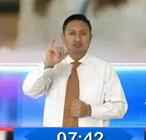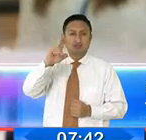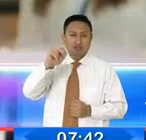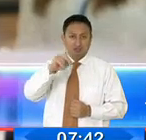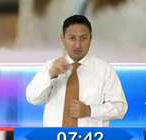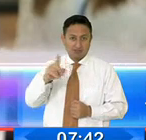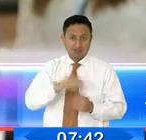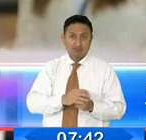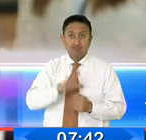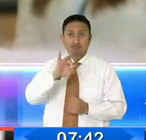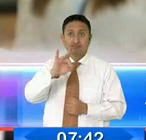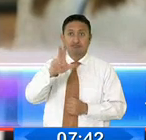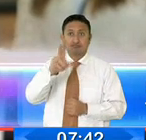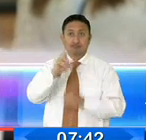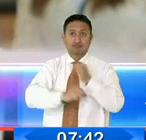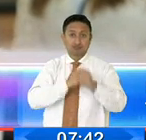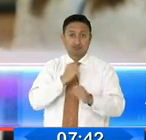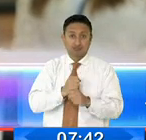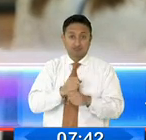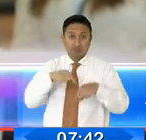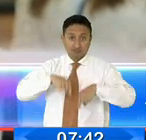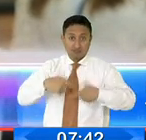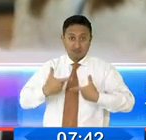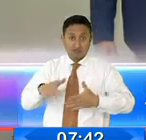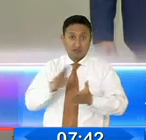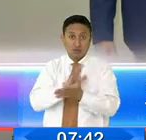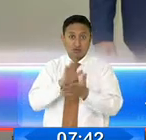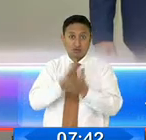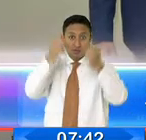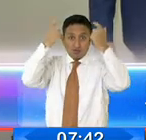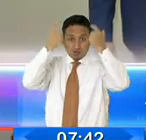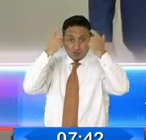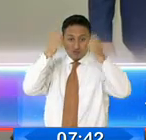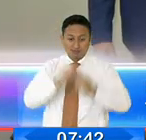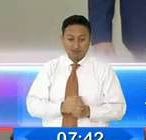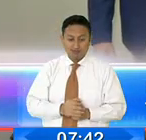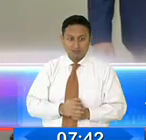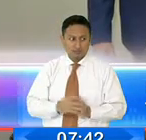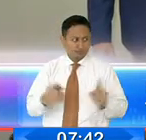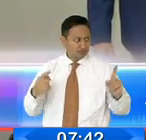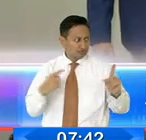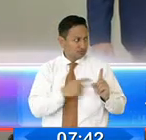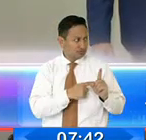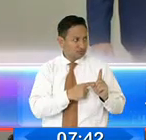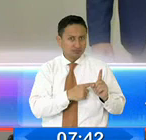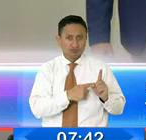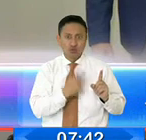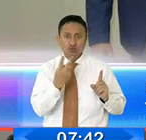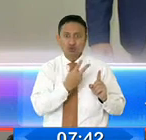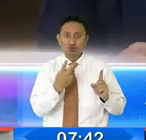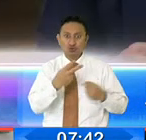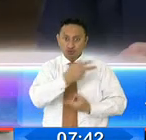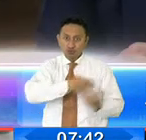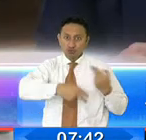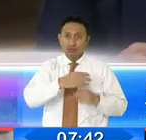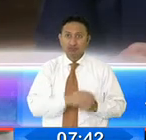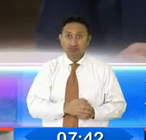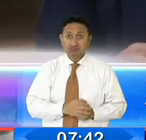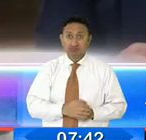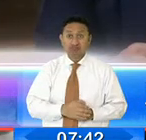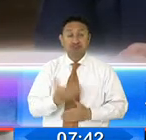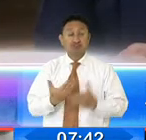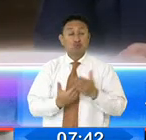bambeña que a los 83 años de edad culminó la primaria, inspirada por Baltasar con quien compartió su aula de clase. Los nuevos